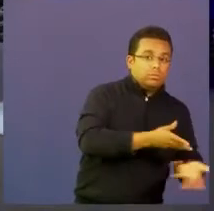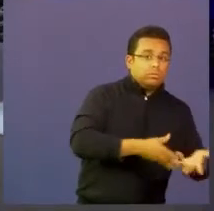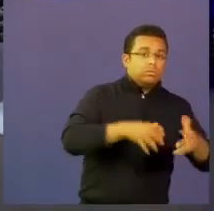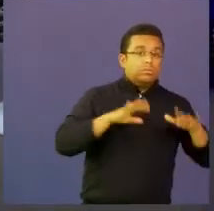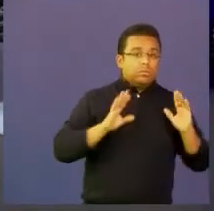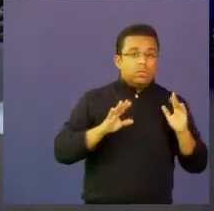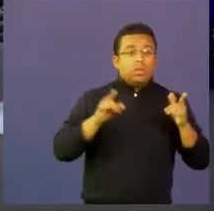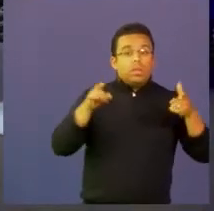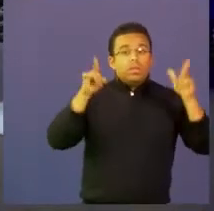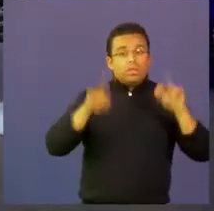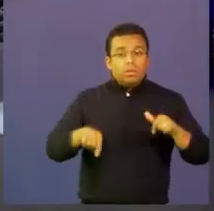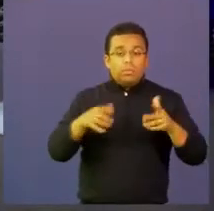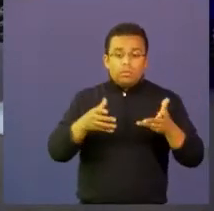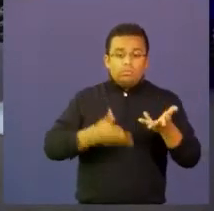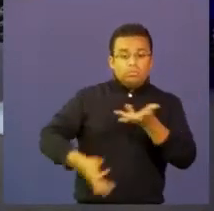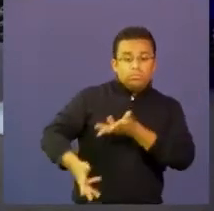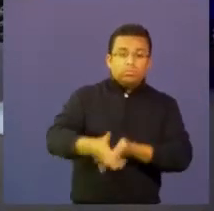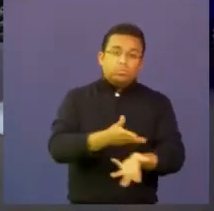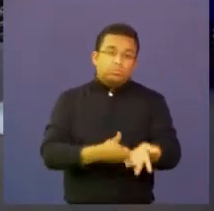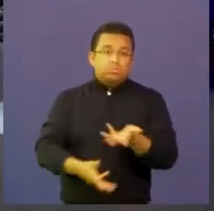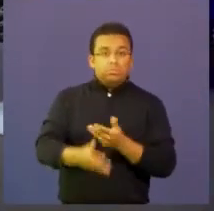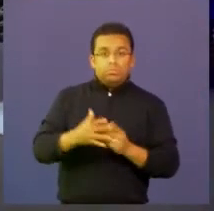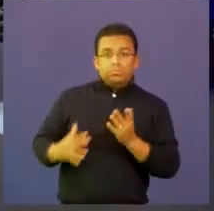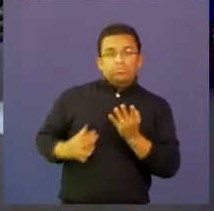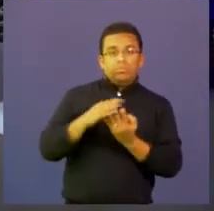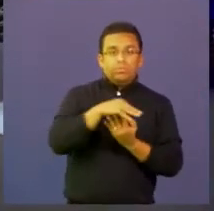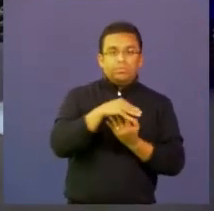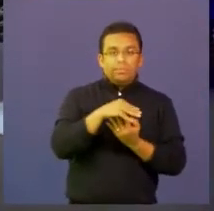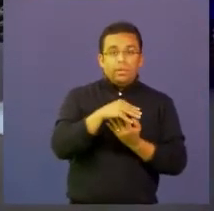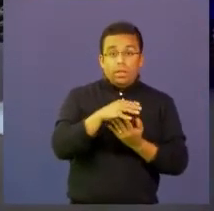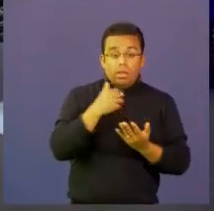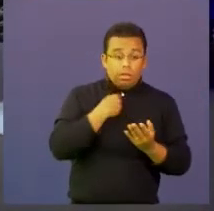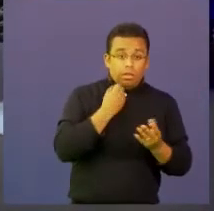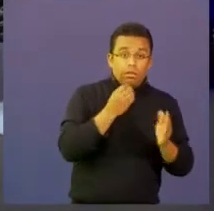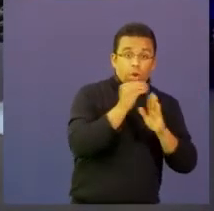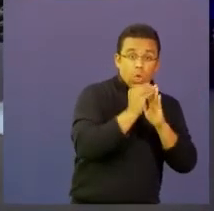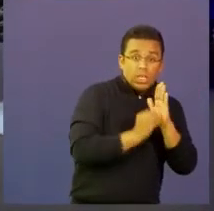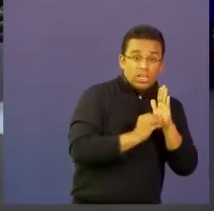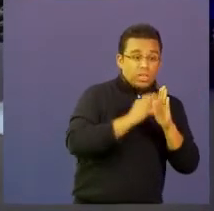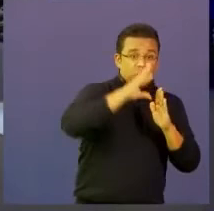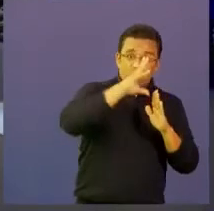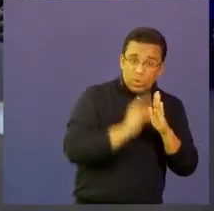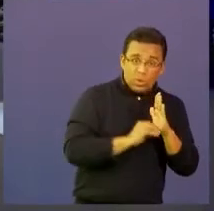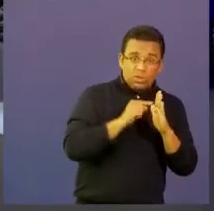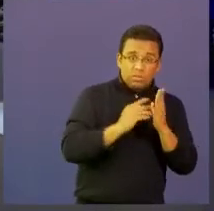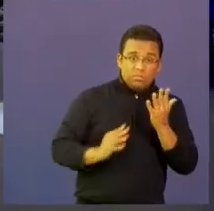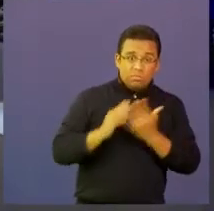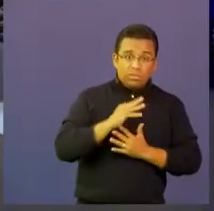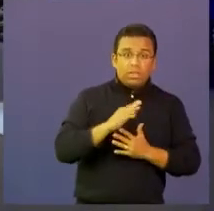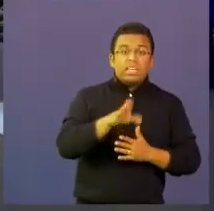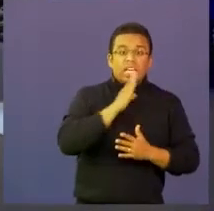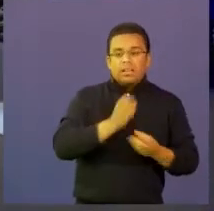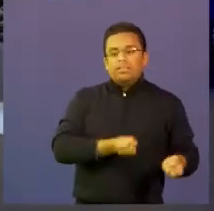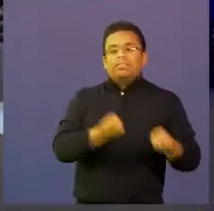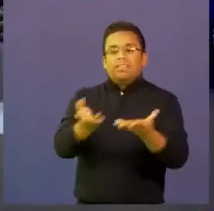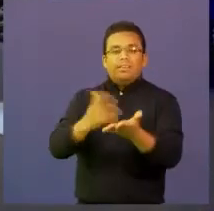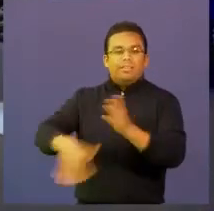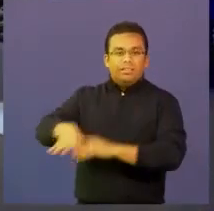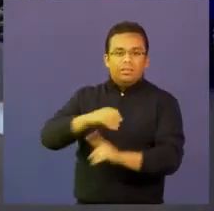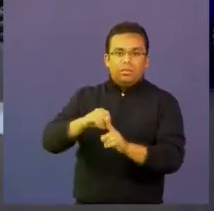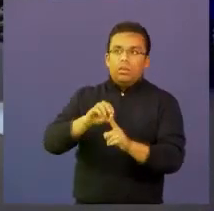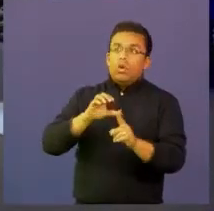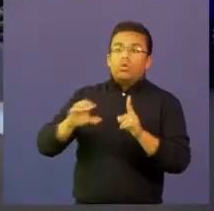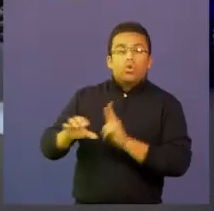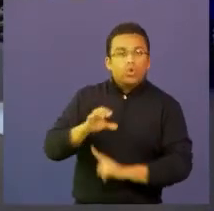dices y relacionar los contenidos son transversales todo el trabajo con los contenidos se trabaja para todas las personas desde lo